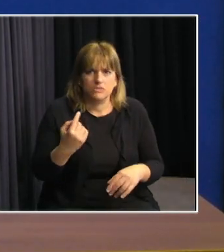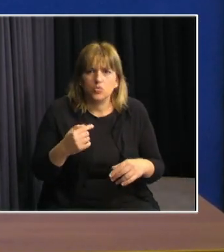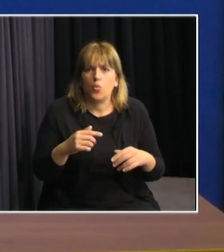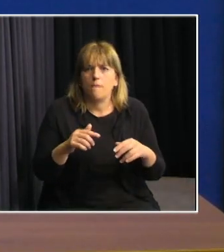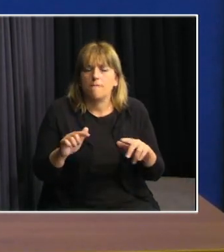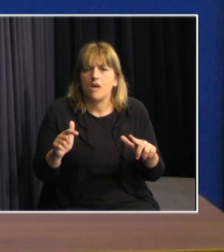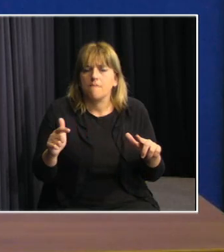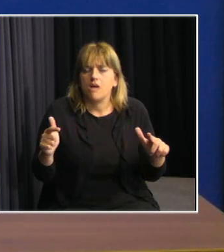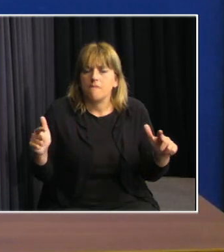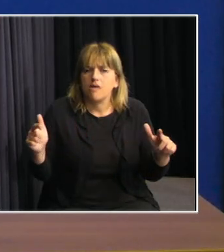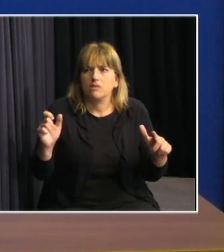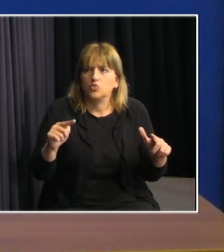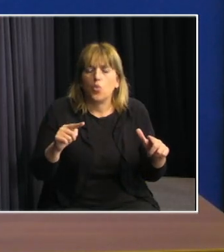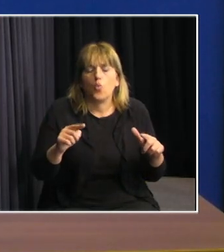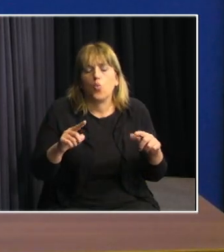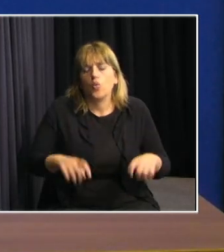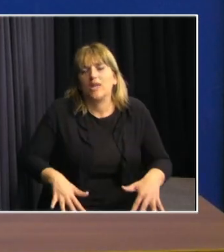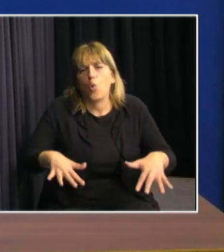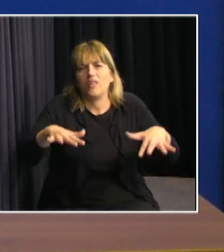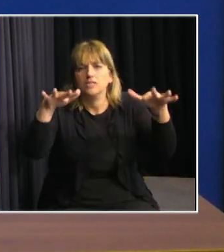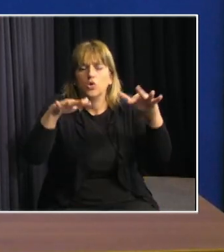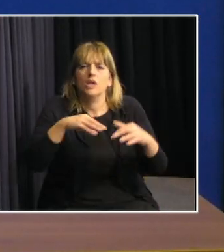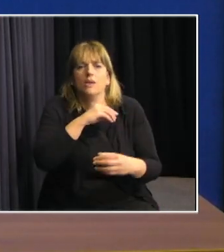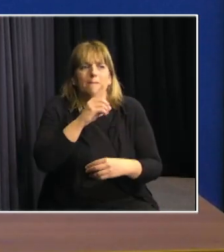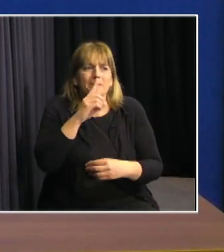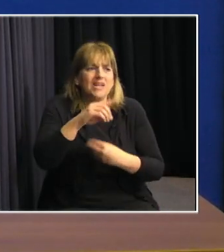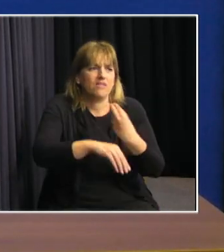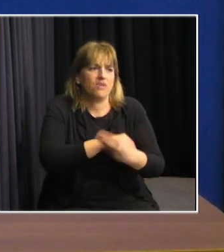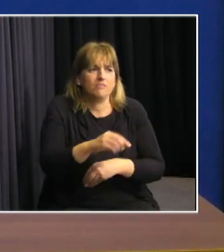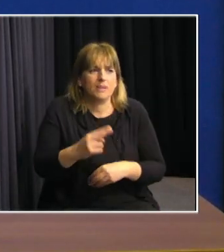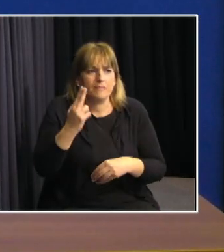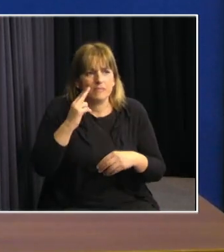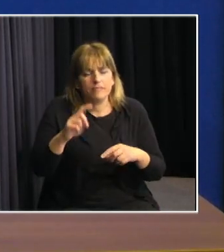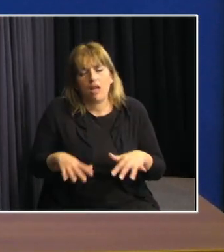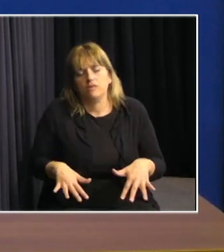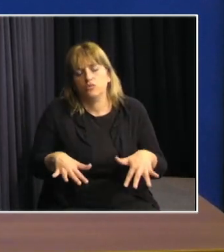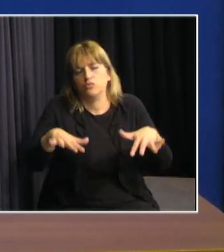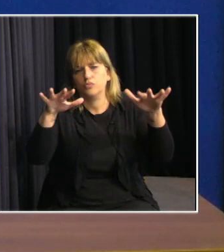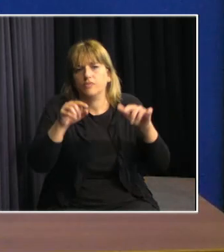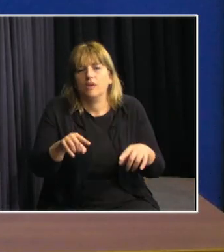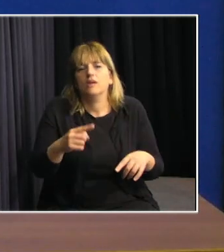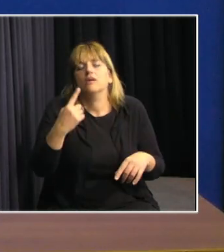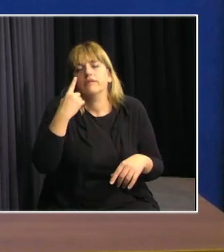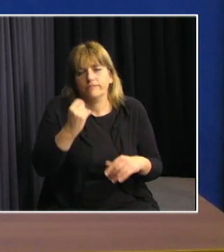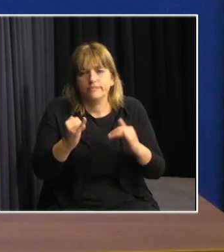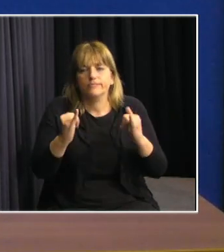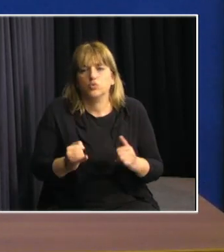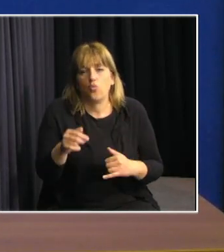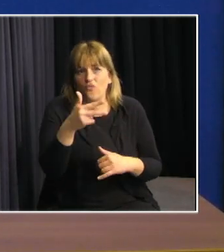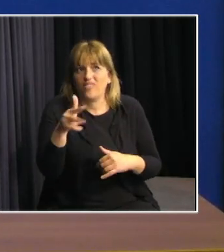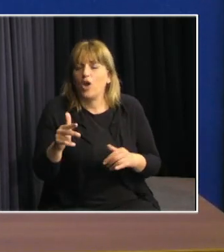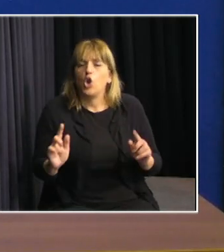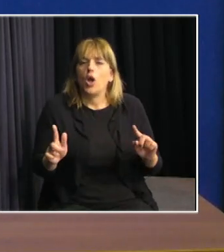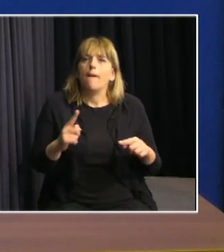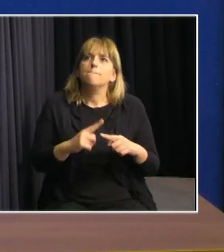que afectan la vida de miles de familias en todo el país, nos damos cuenta, como decía en uno de esos videos, que no se